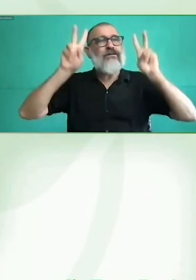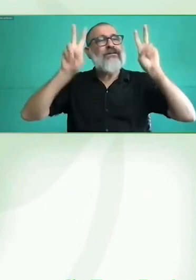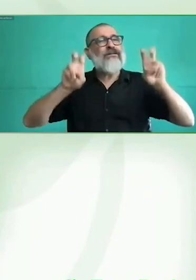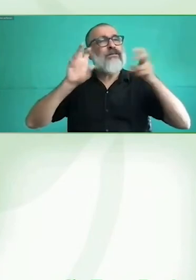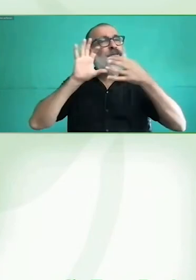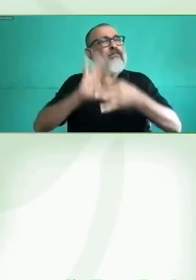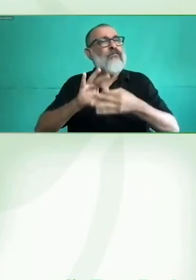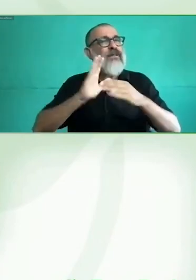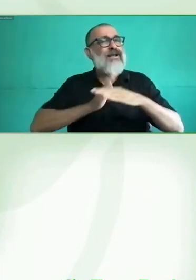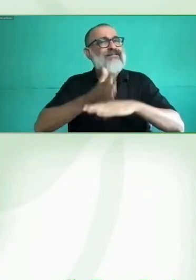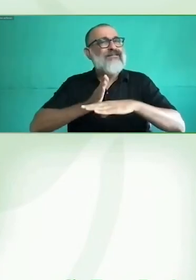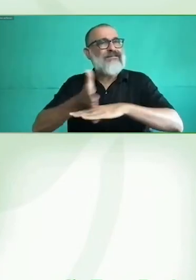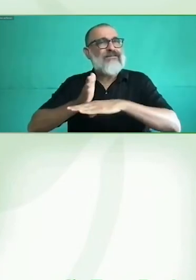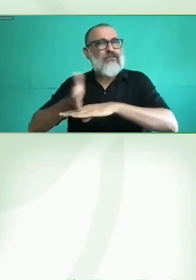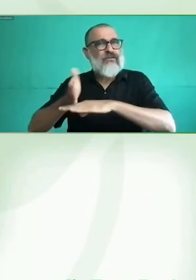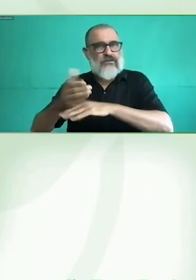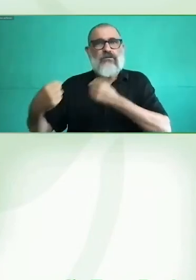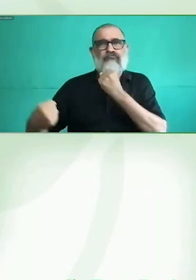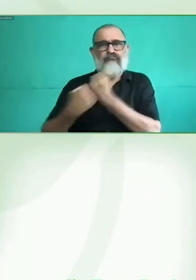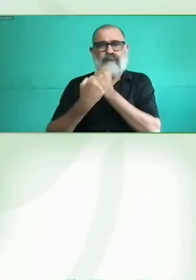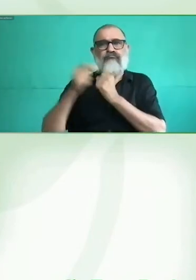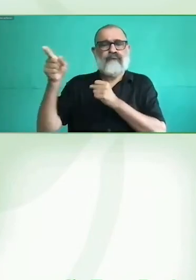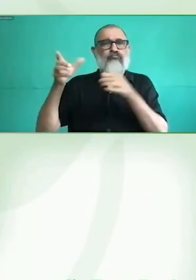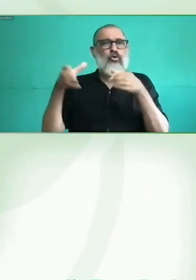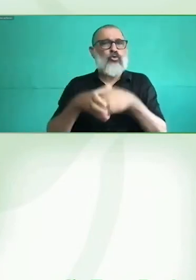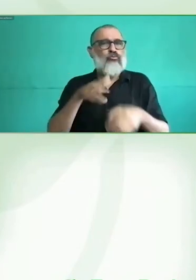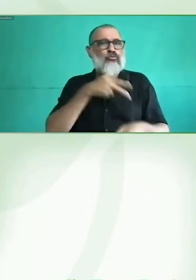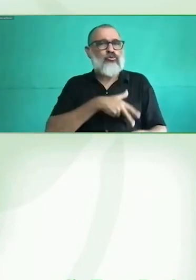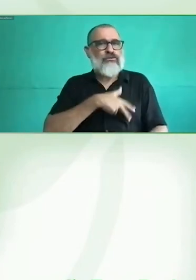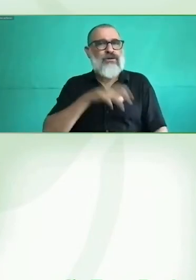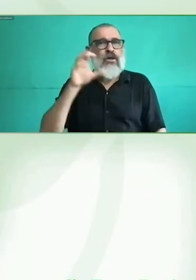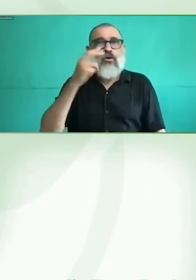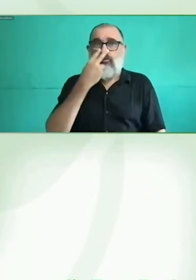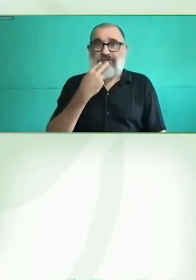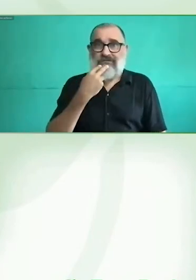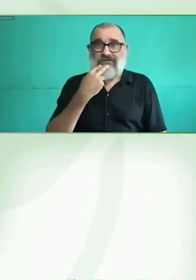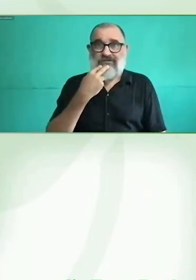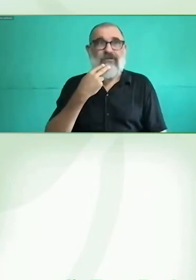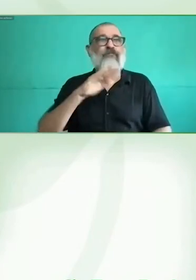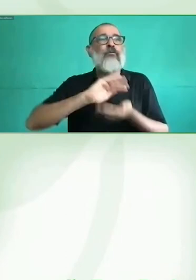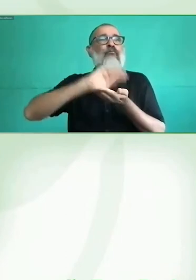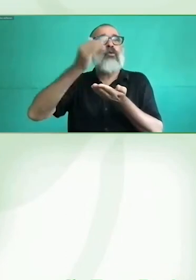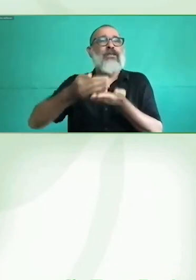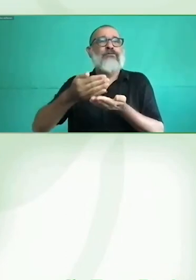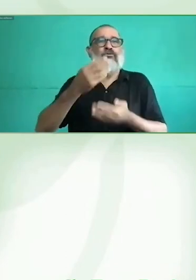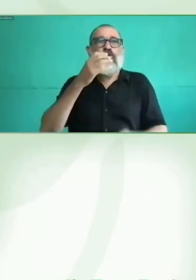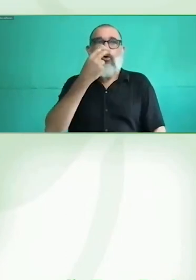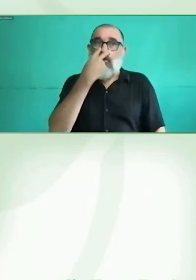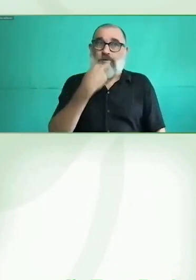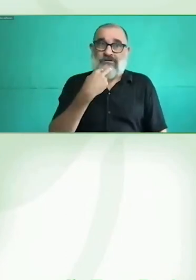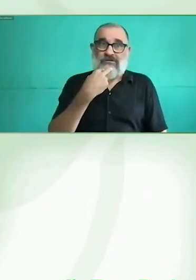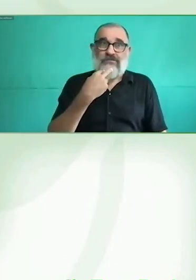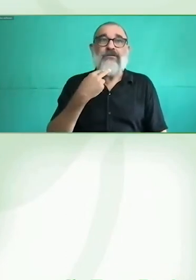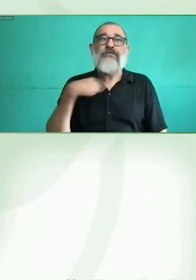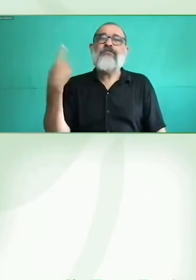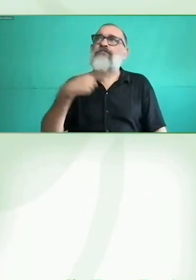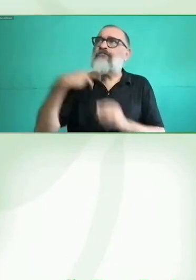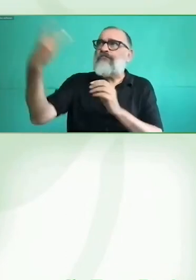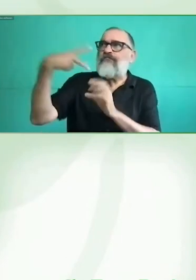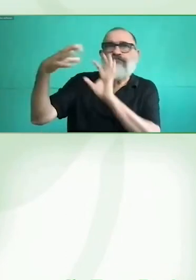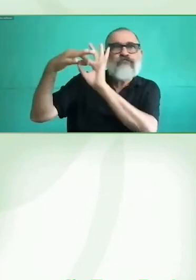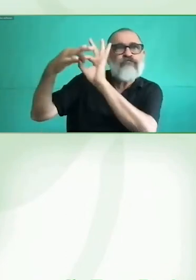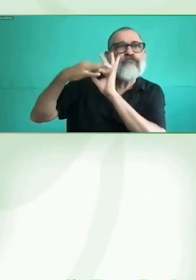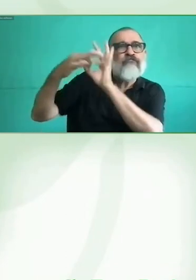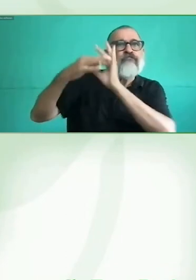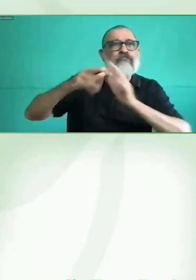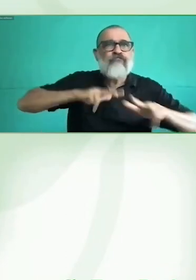a toda la delegación presente de la ONCE que está el día de hoy, por su incansable trabajo por la inclusión, por la inclusión en España,